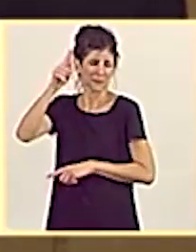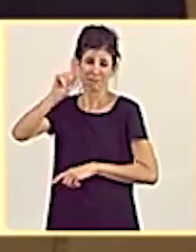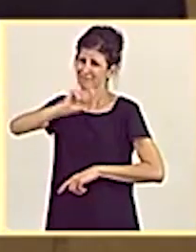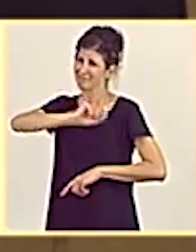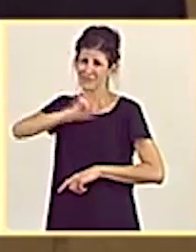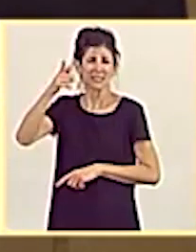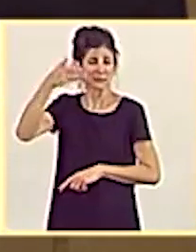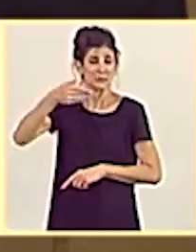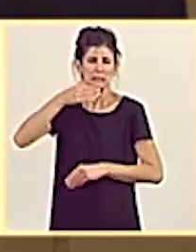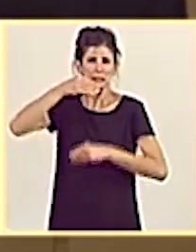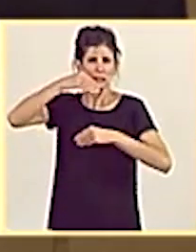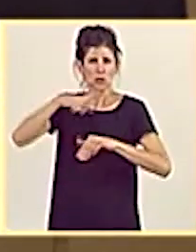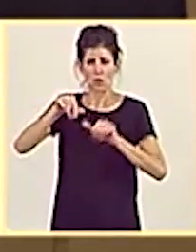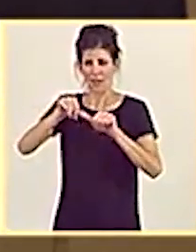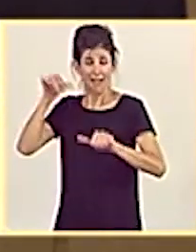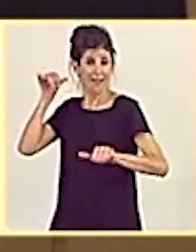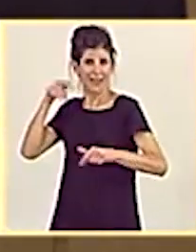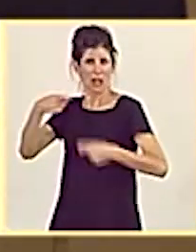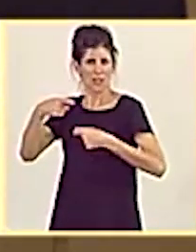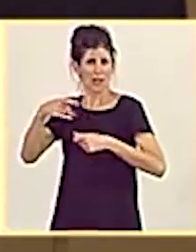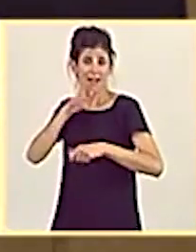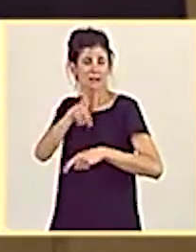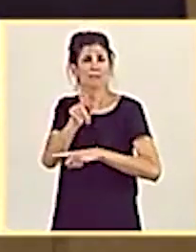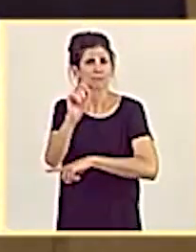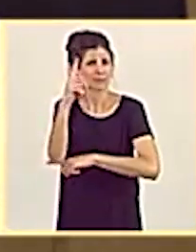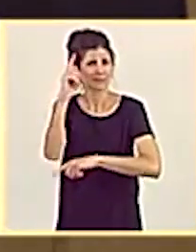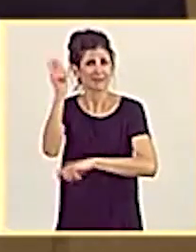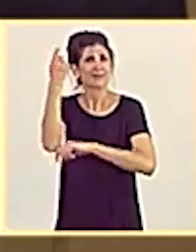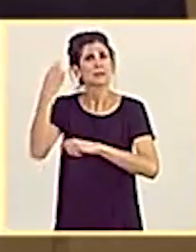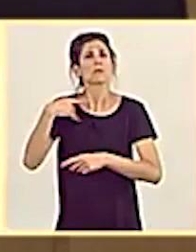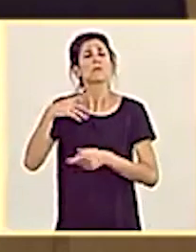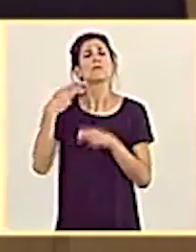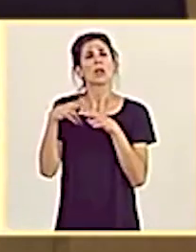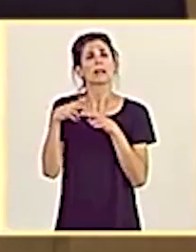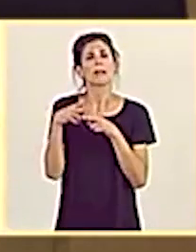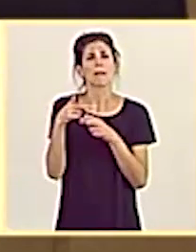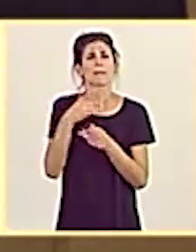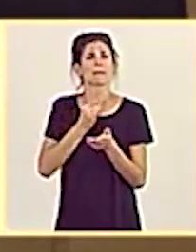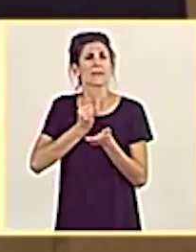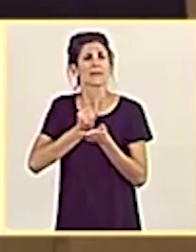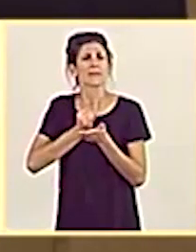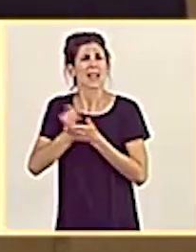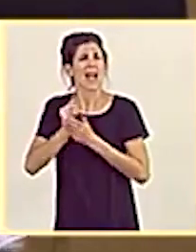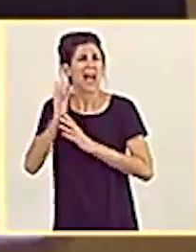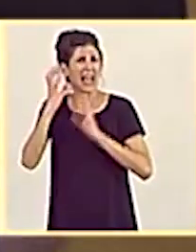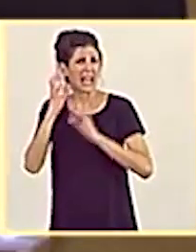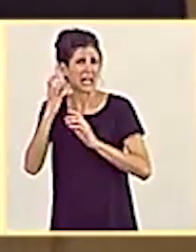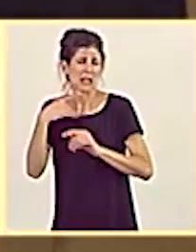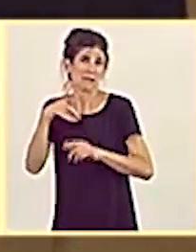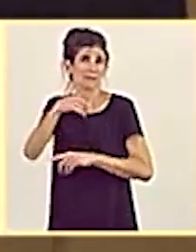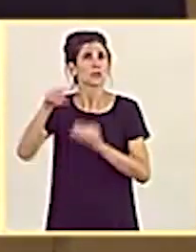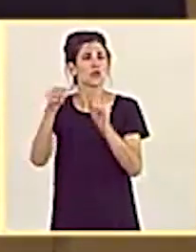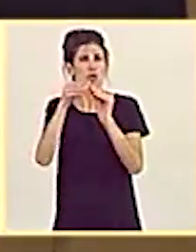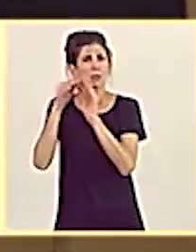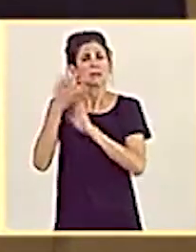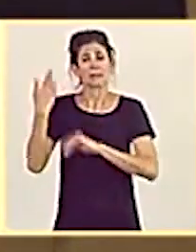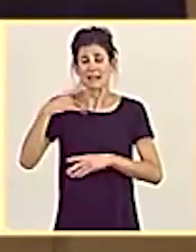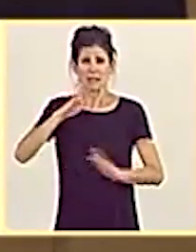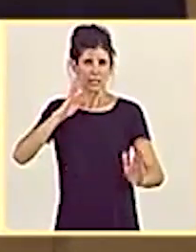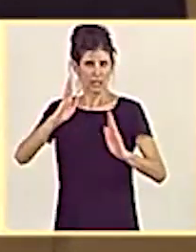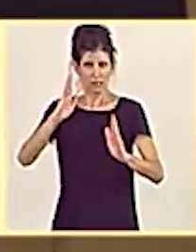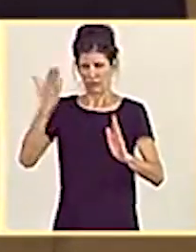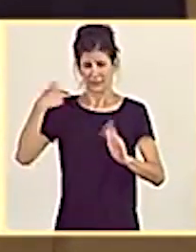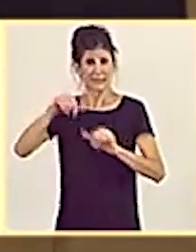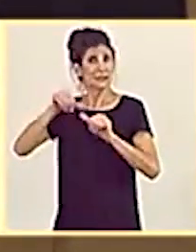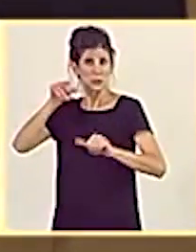mayor, de la historia de las negociaciones, de la política agraria común de todos los tiempos en nuestro país. Y